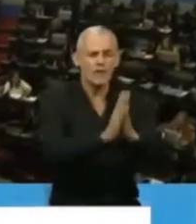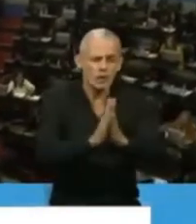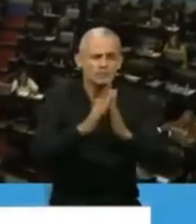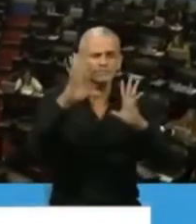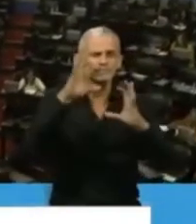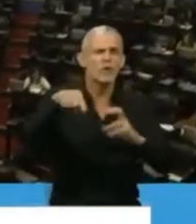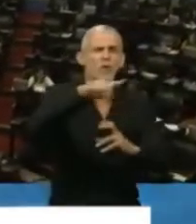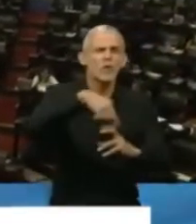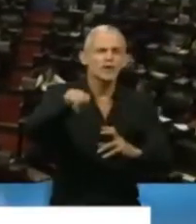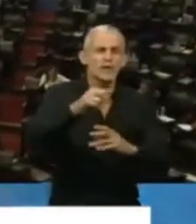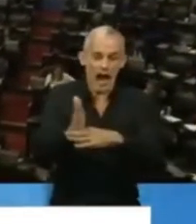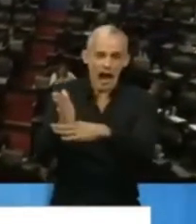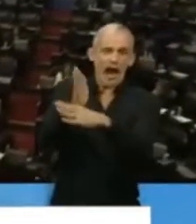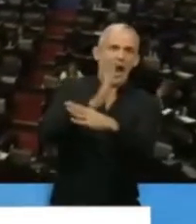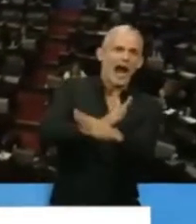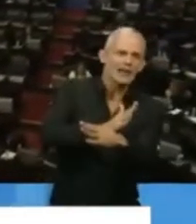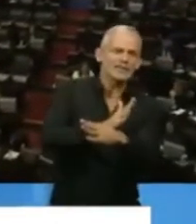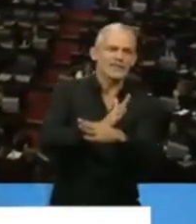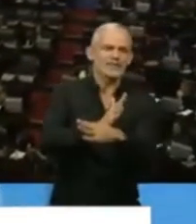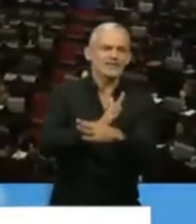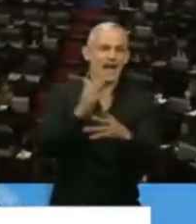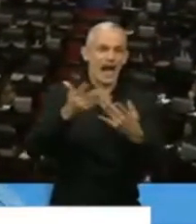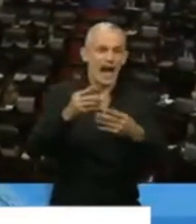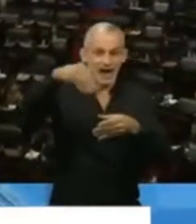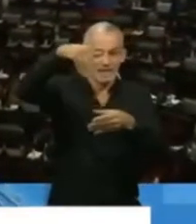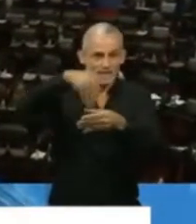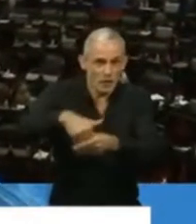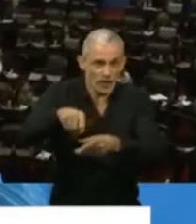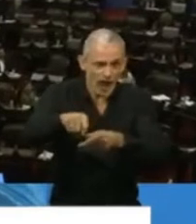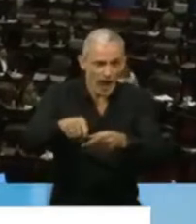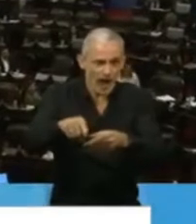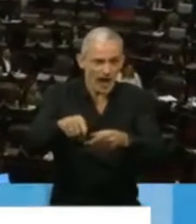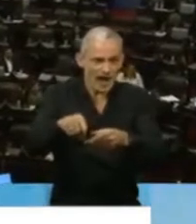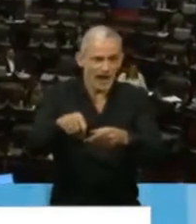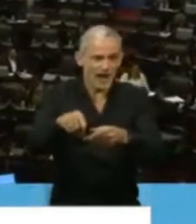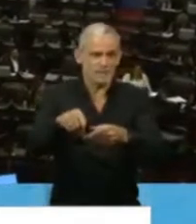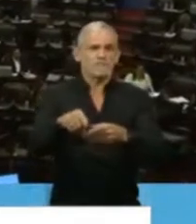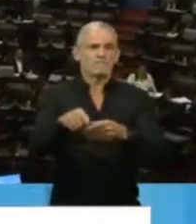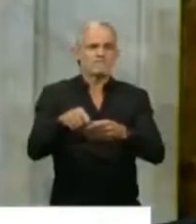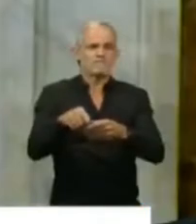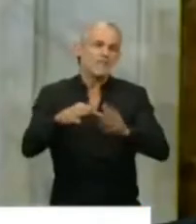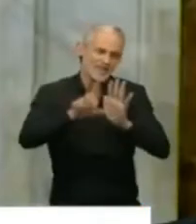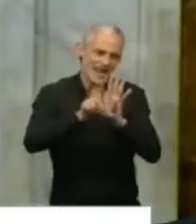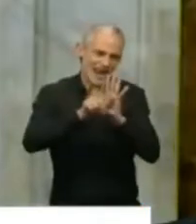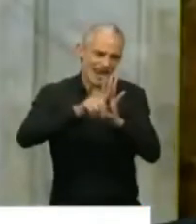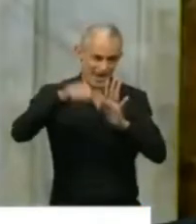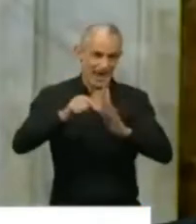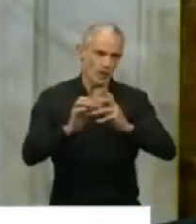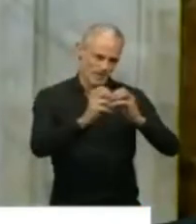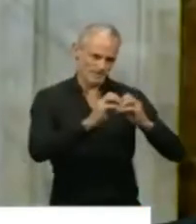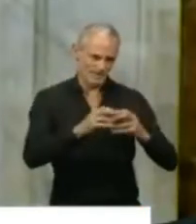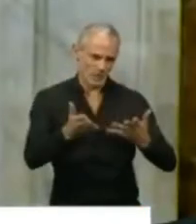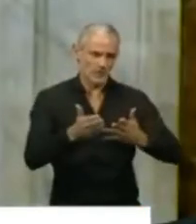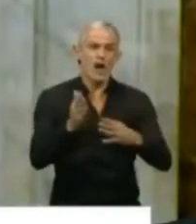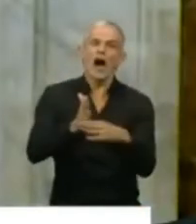los diputados que previo a pasar a votar la ley que está en tratamiento,